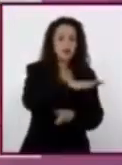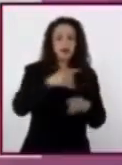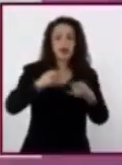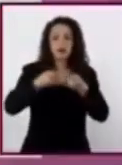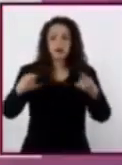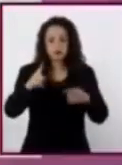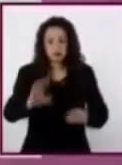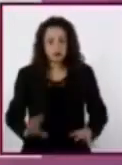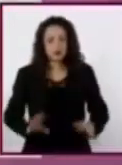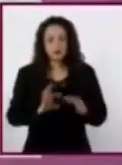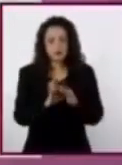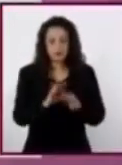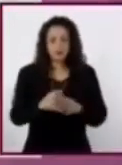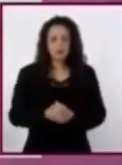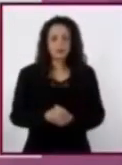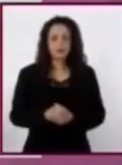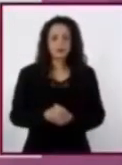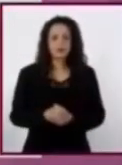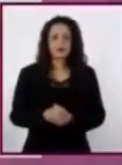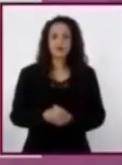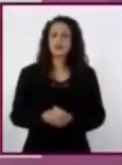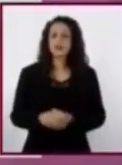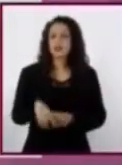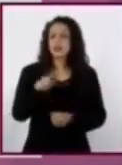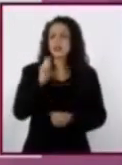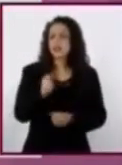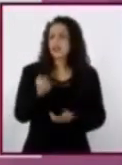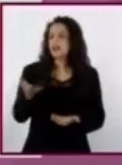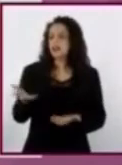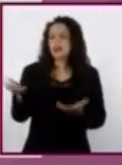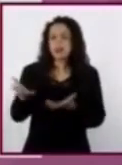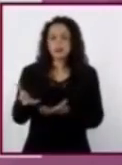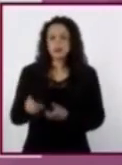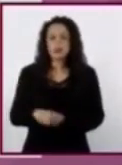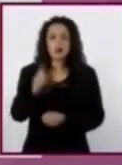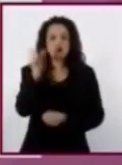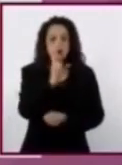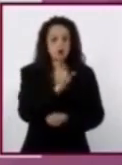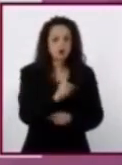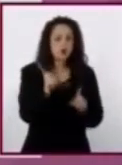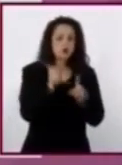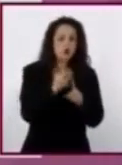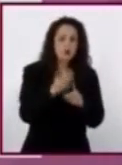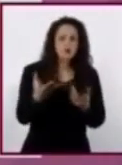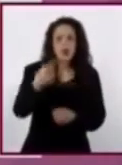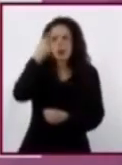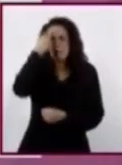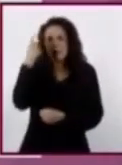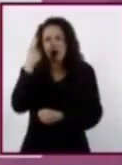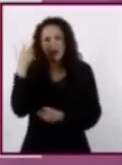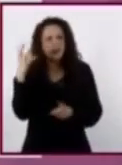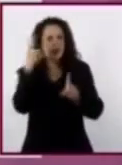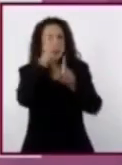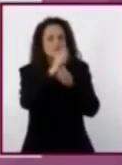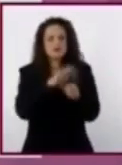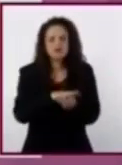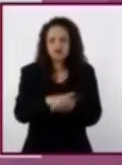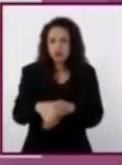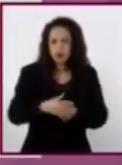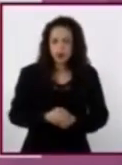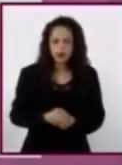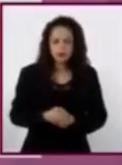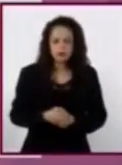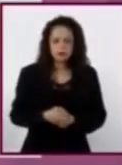¿Quién las produjo? ¿Cuándo y dónde? ¿Con qué propósito? ¿A quién estaba